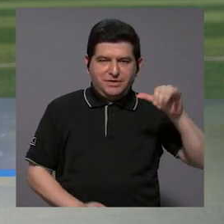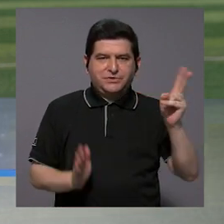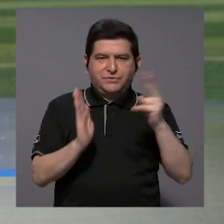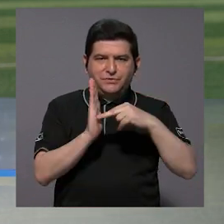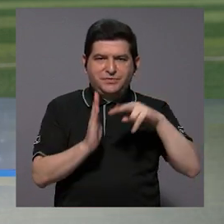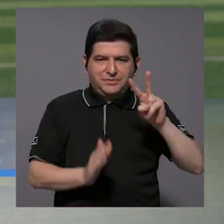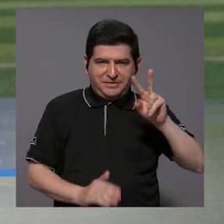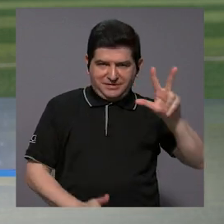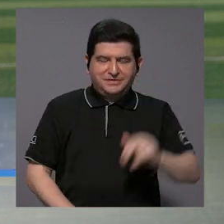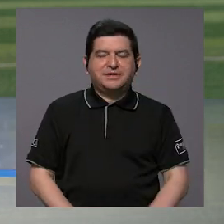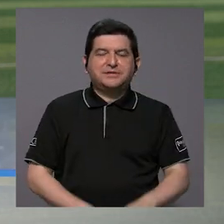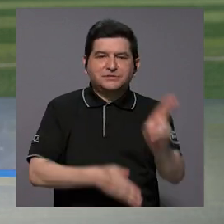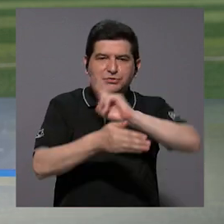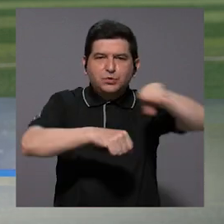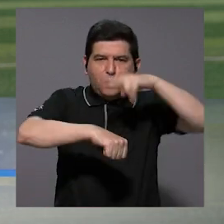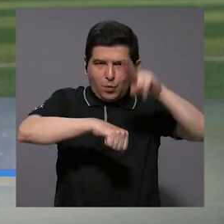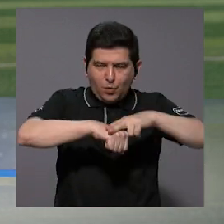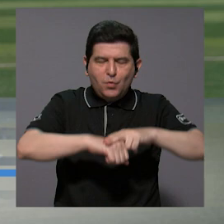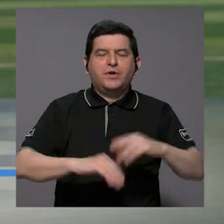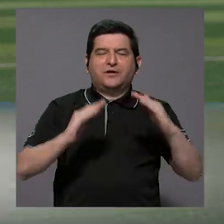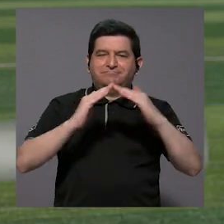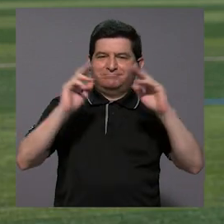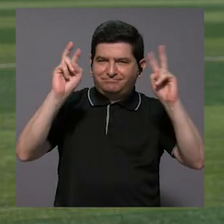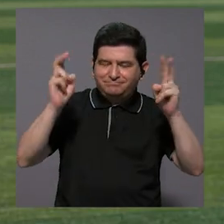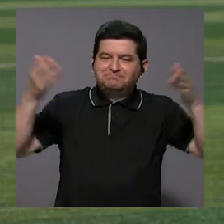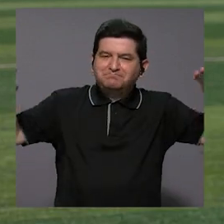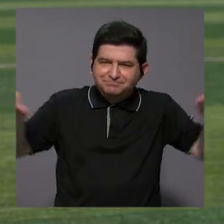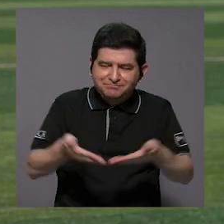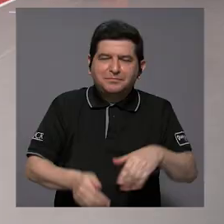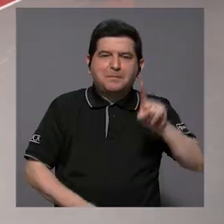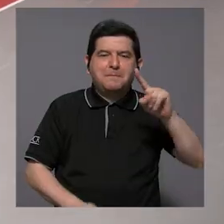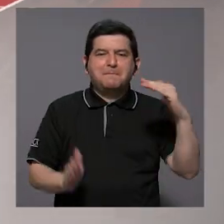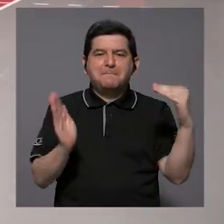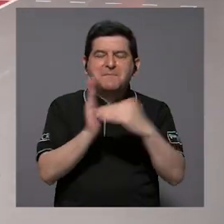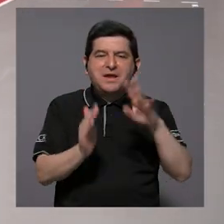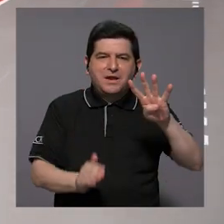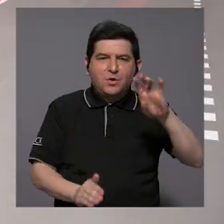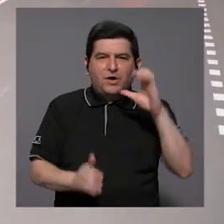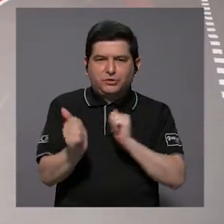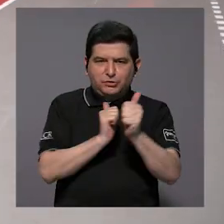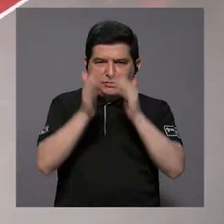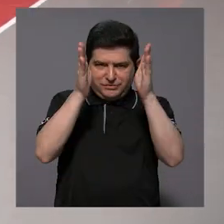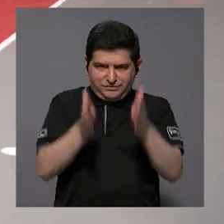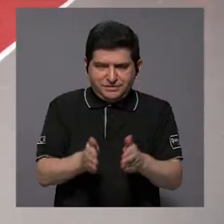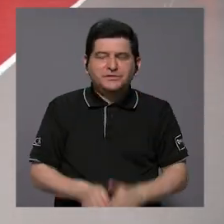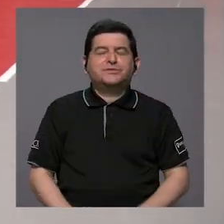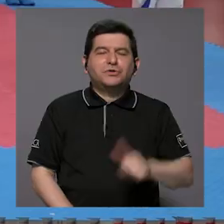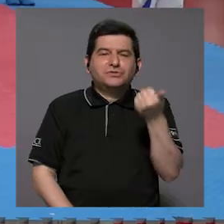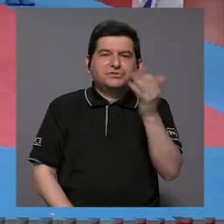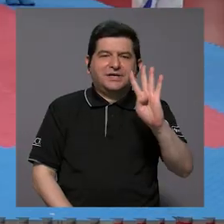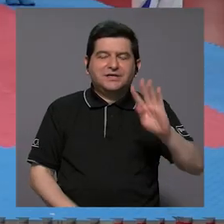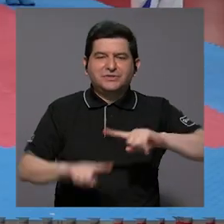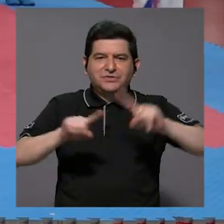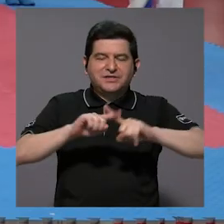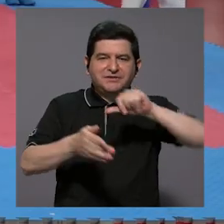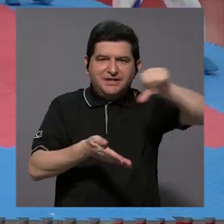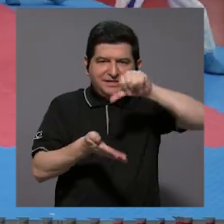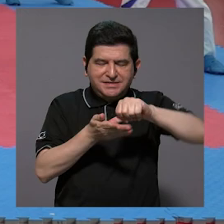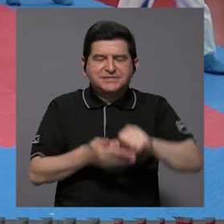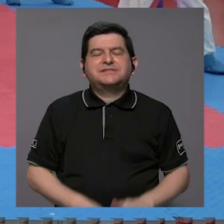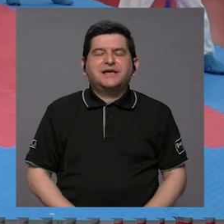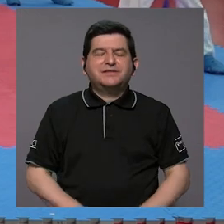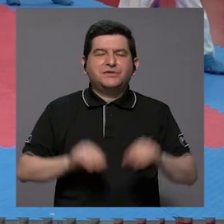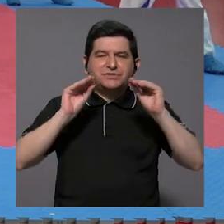mayo del 2023, la Universidad Nacional como anfitriona recibirá a más de 1.400 atletas de 14 centros de